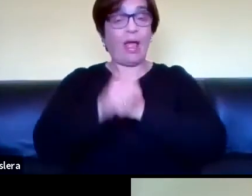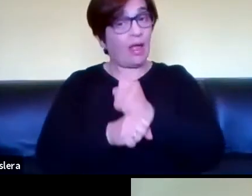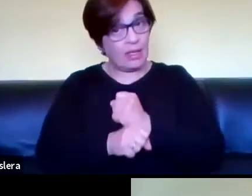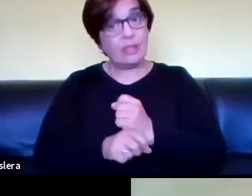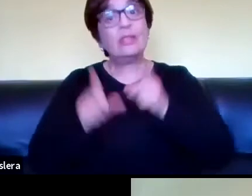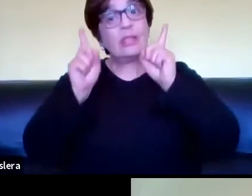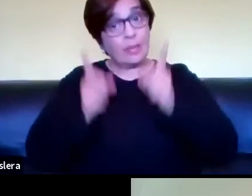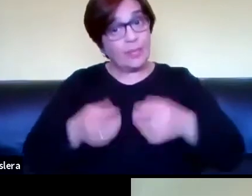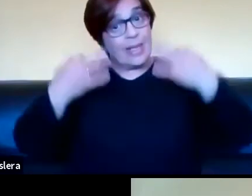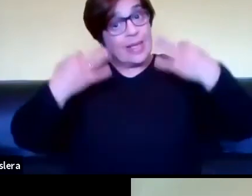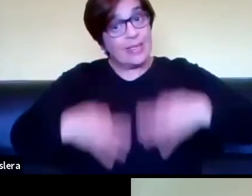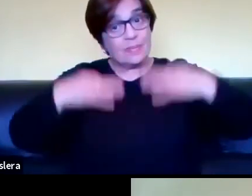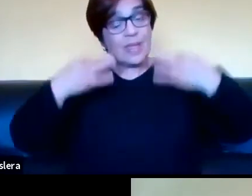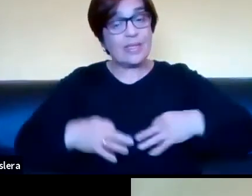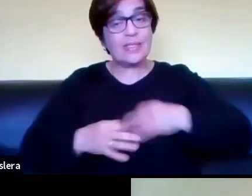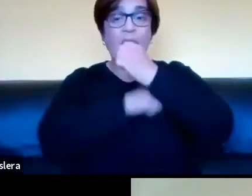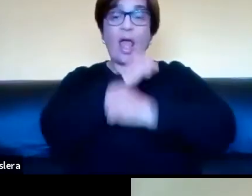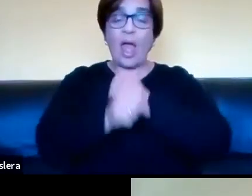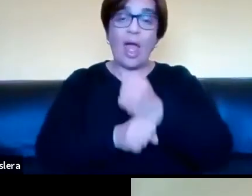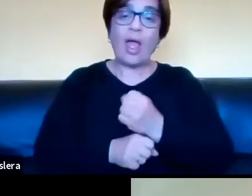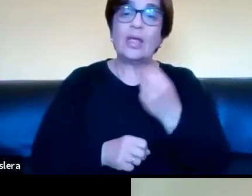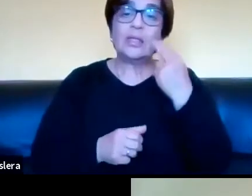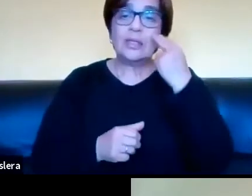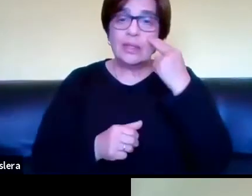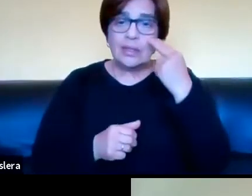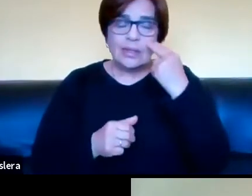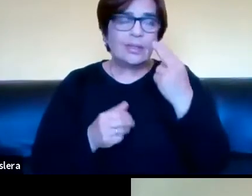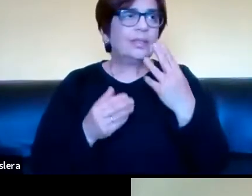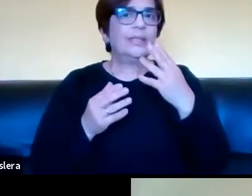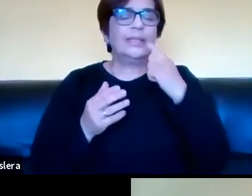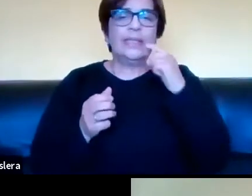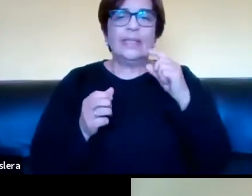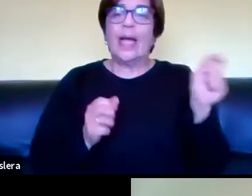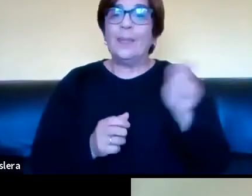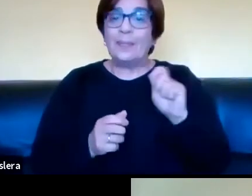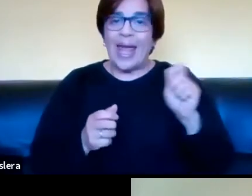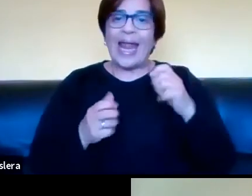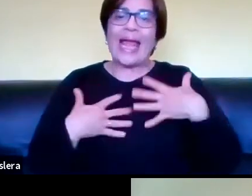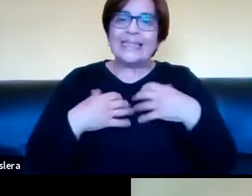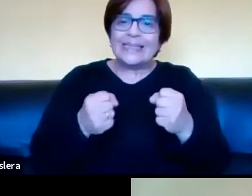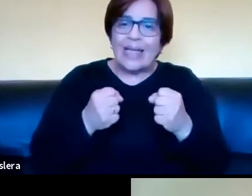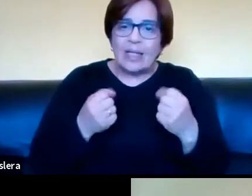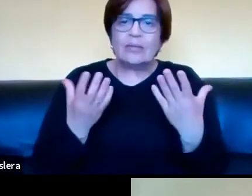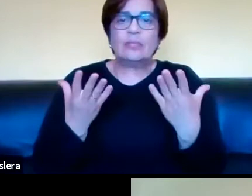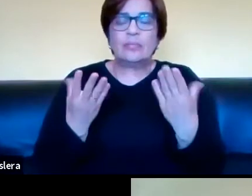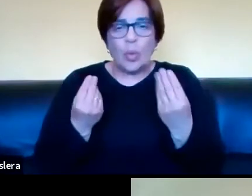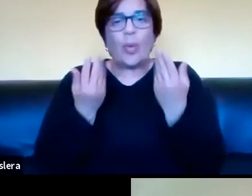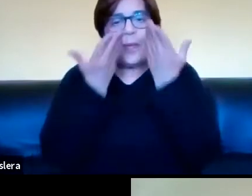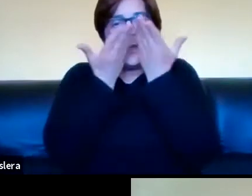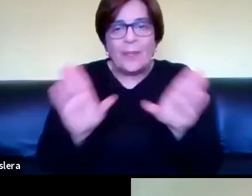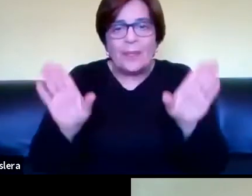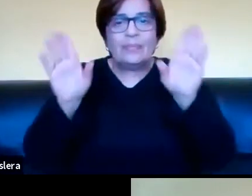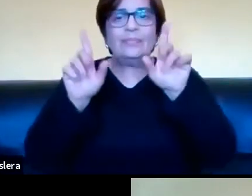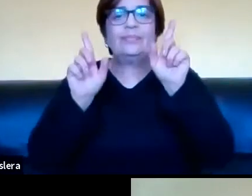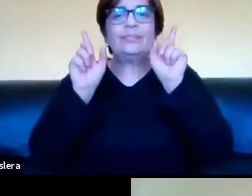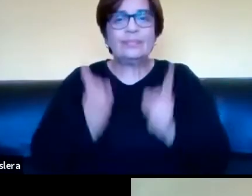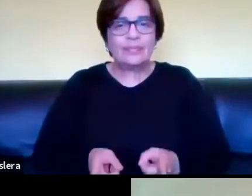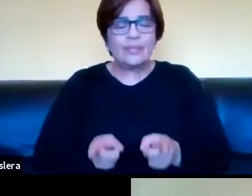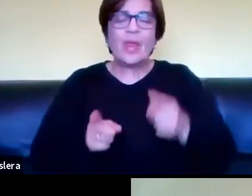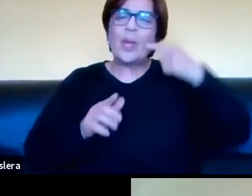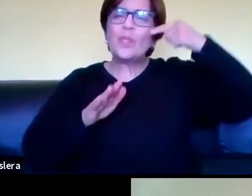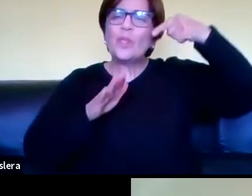también muy particular, atravesado por esta emergencia sanitaria, estrenando también, o